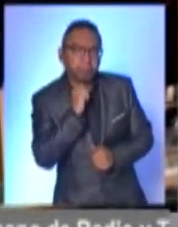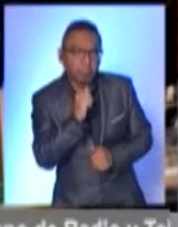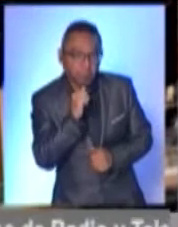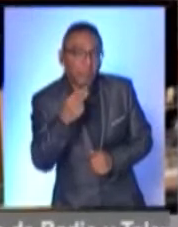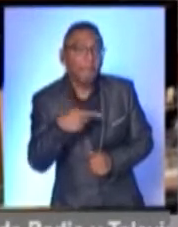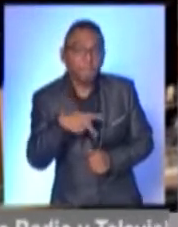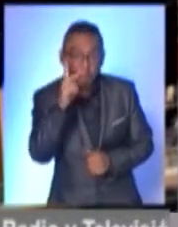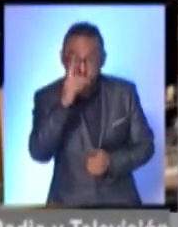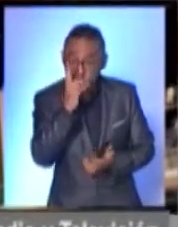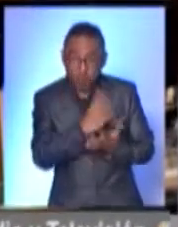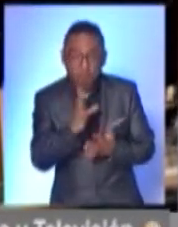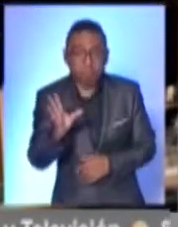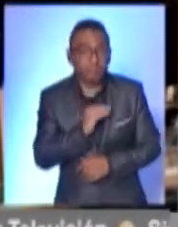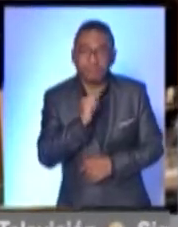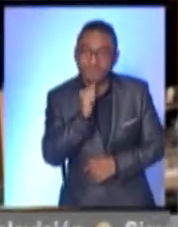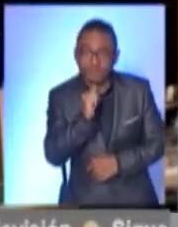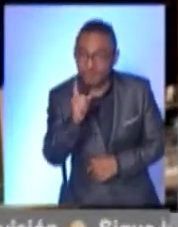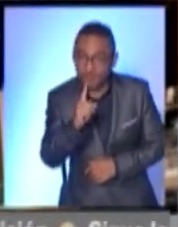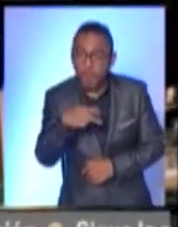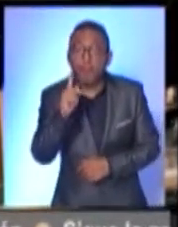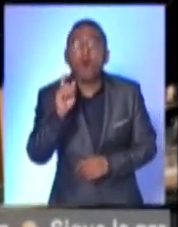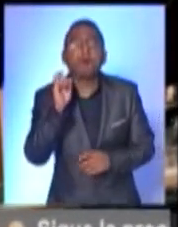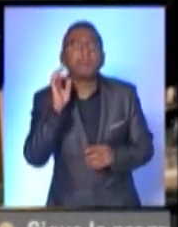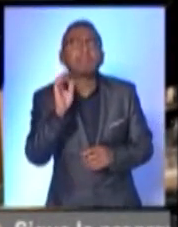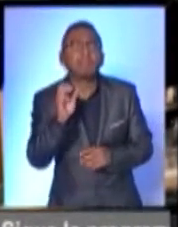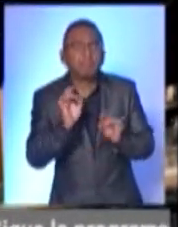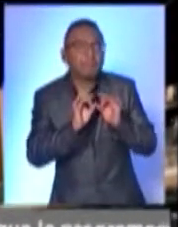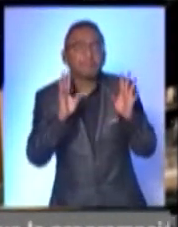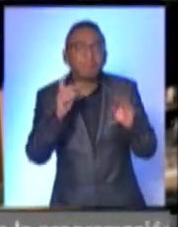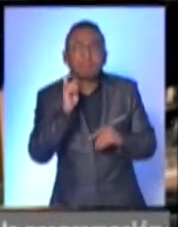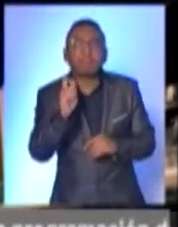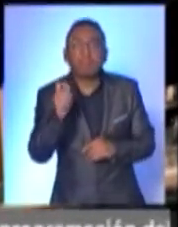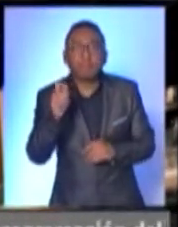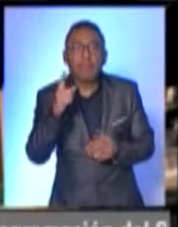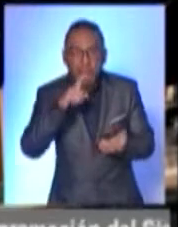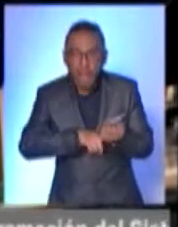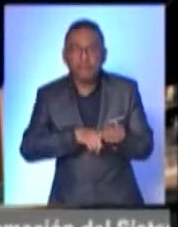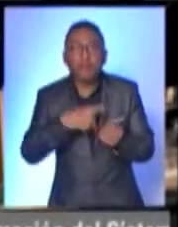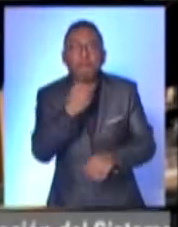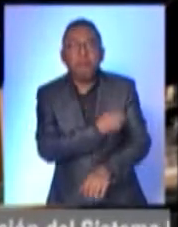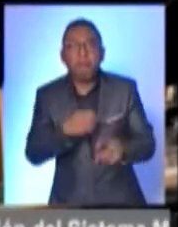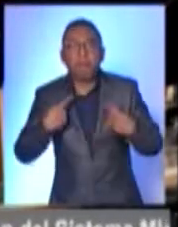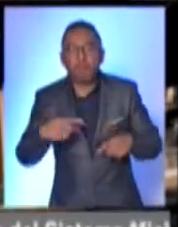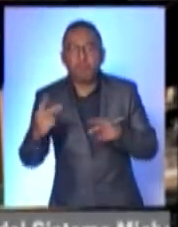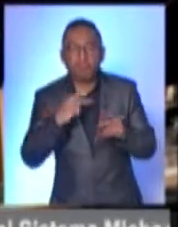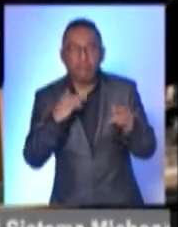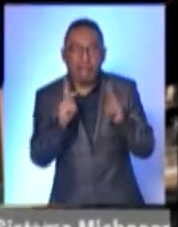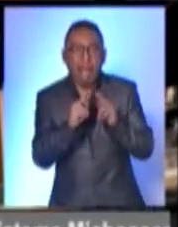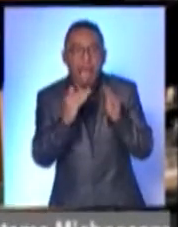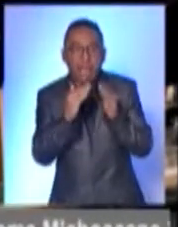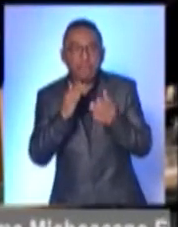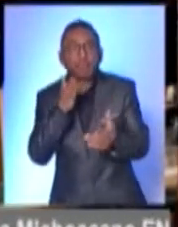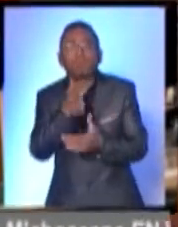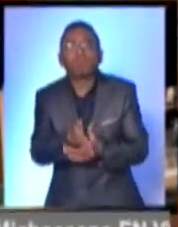el que no te ve, sino el que la gente que vaya a mi casa. Ahora, ¿cuál es la vacuna? Pues sí, si tú me hablas, por ejemplo, de